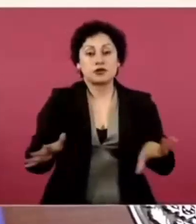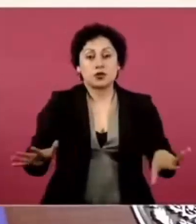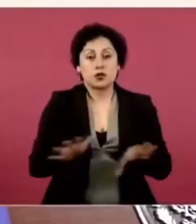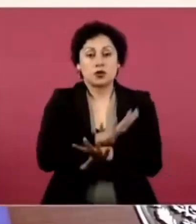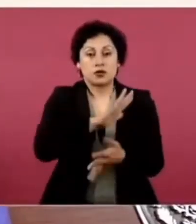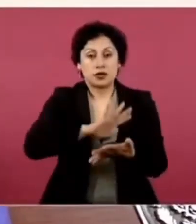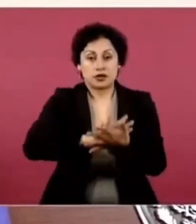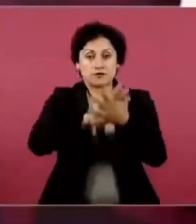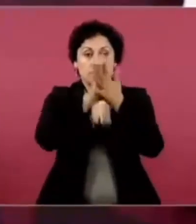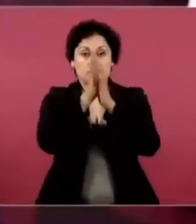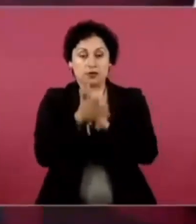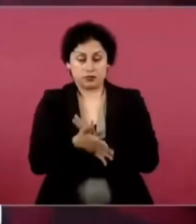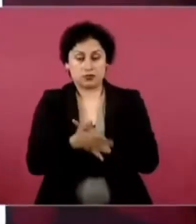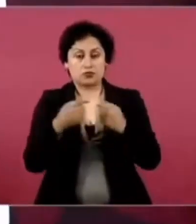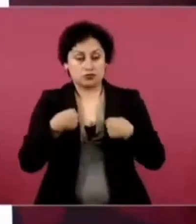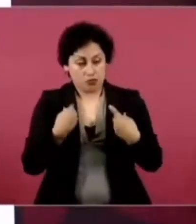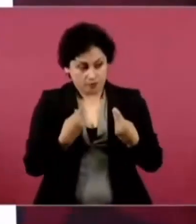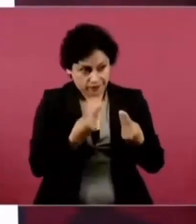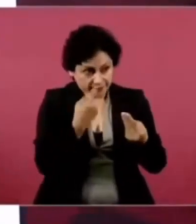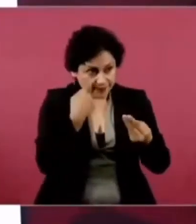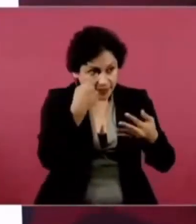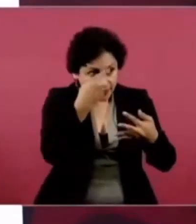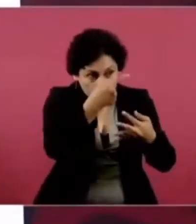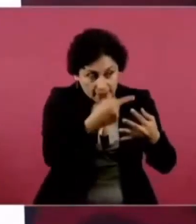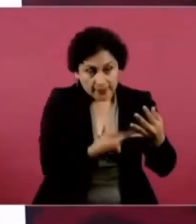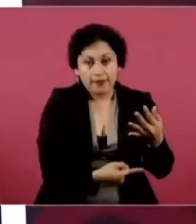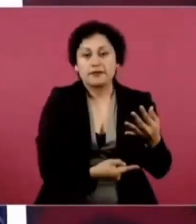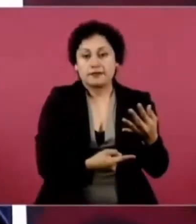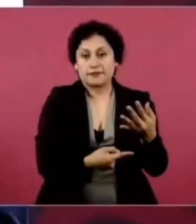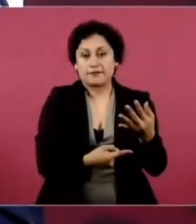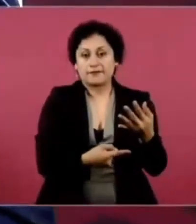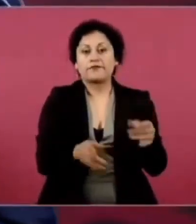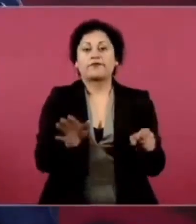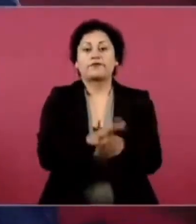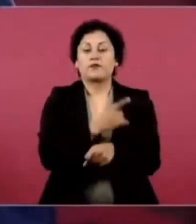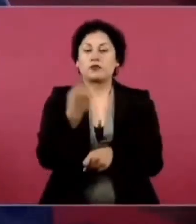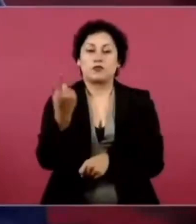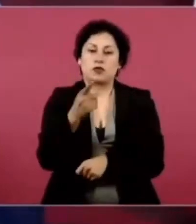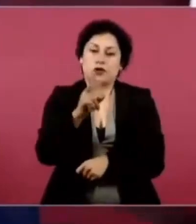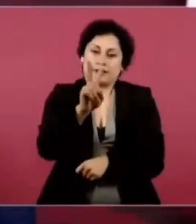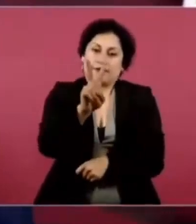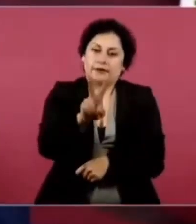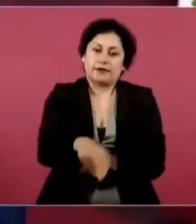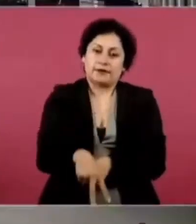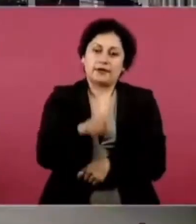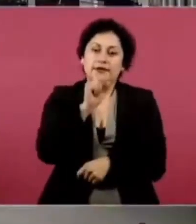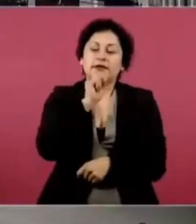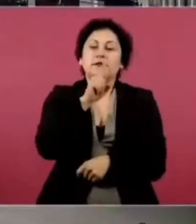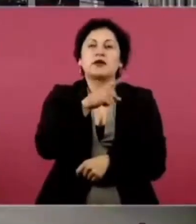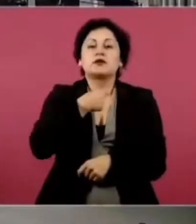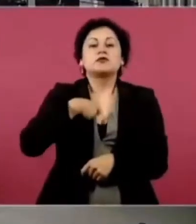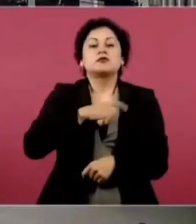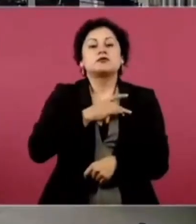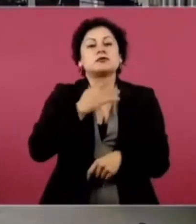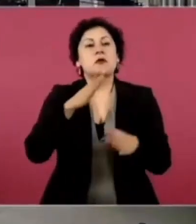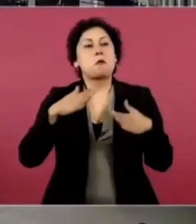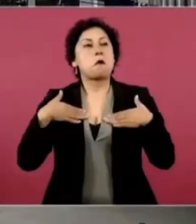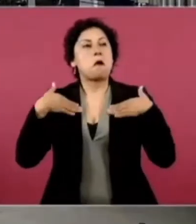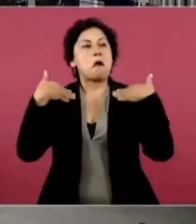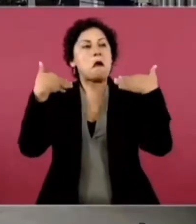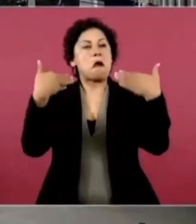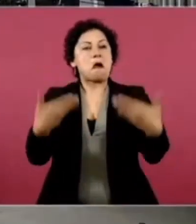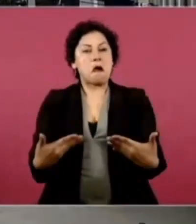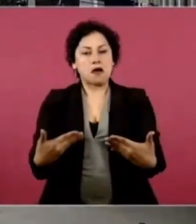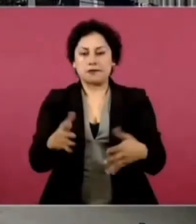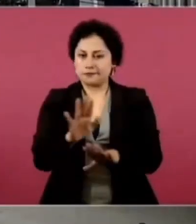No se debe, no hay que confiarnos, para nada, y